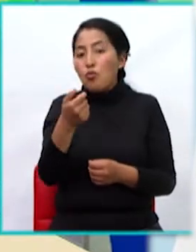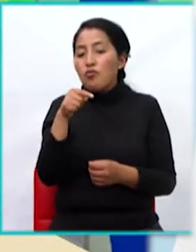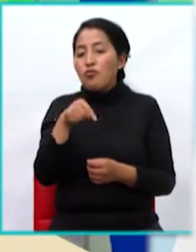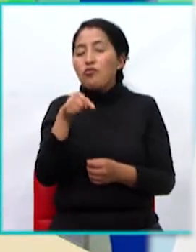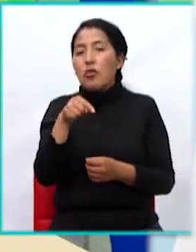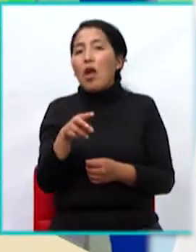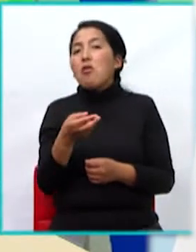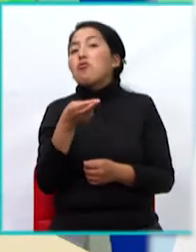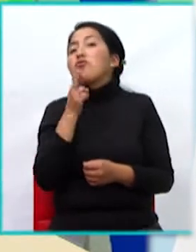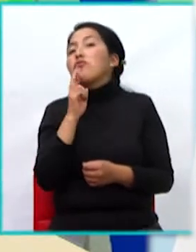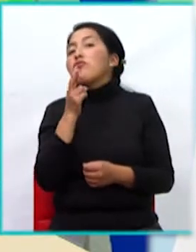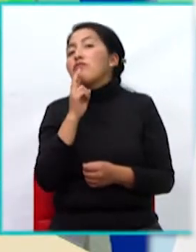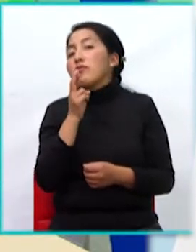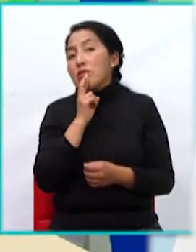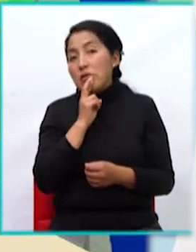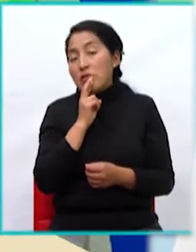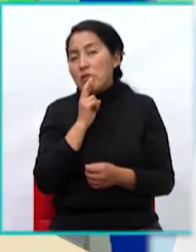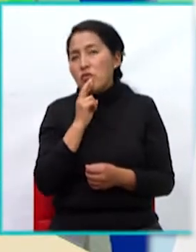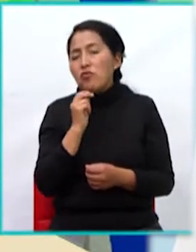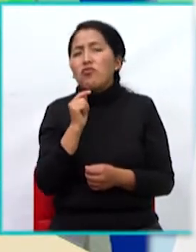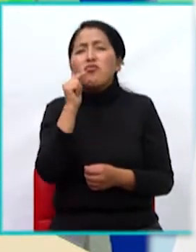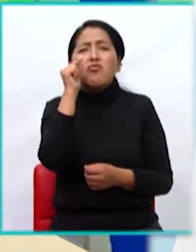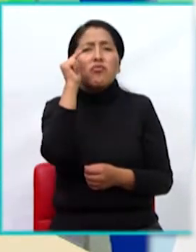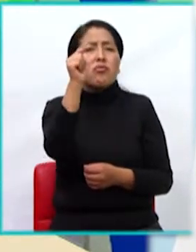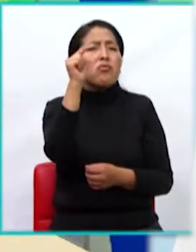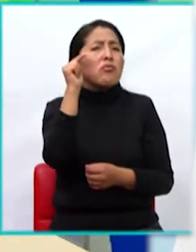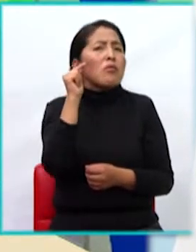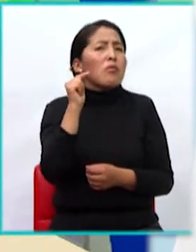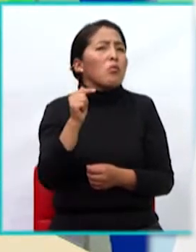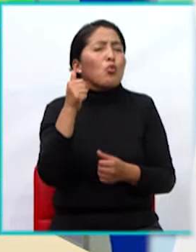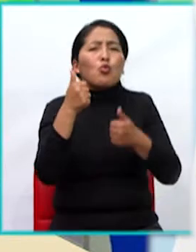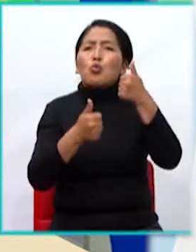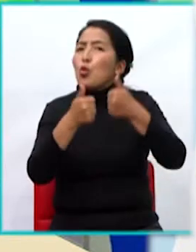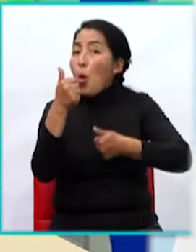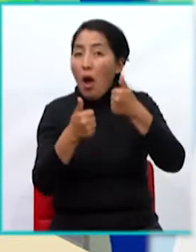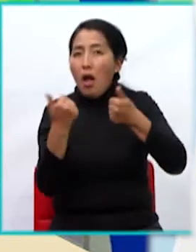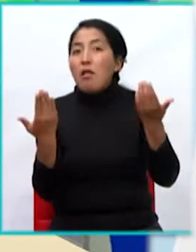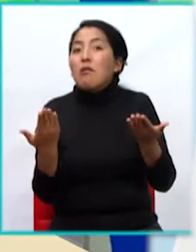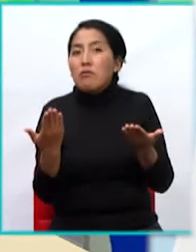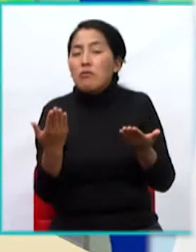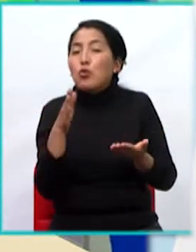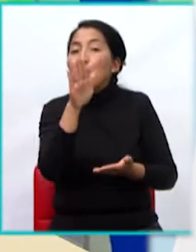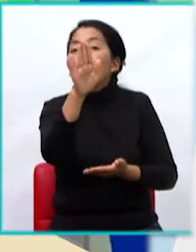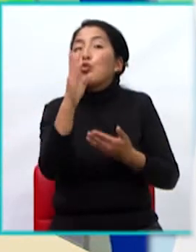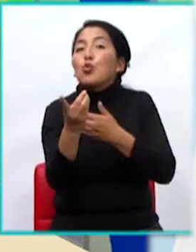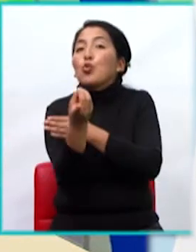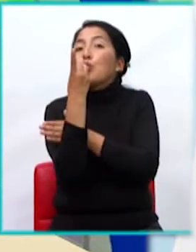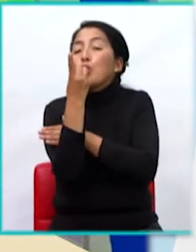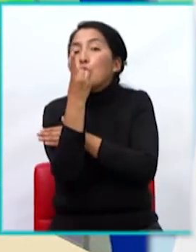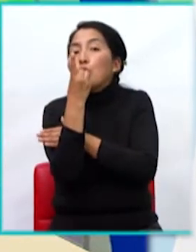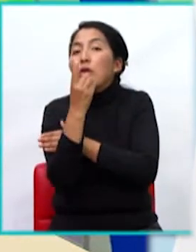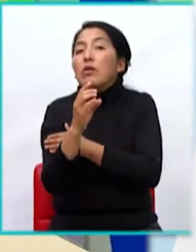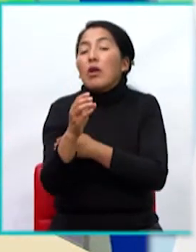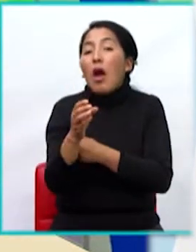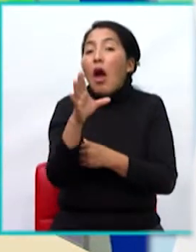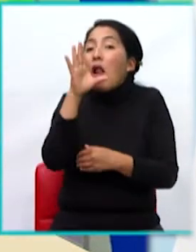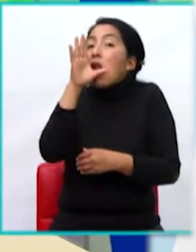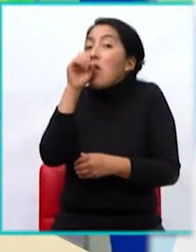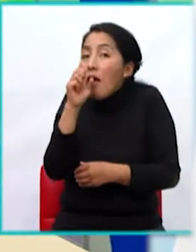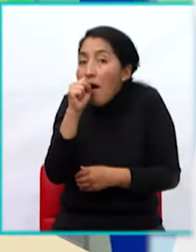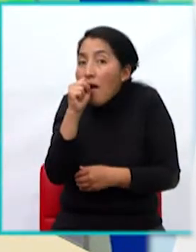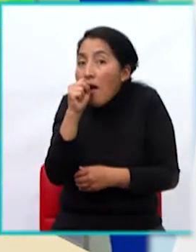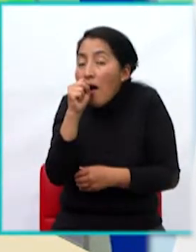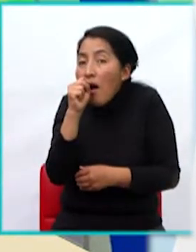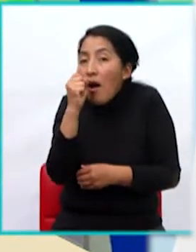artificial. ¿Cuál de los dos le pondrías a tu desayuno? ¿Este o